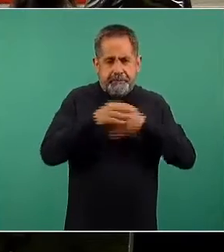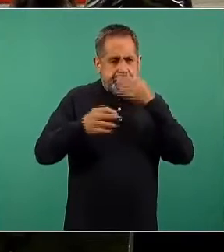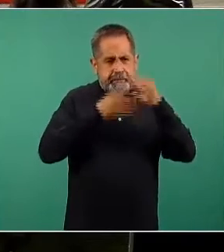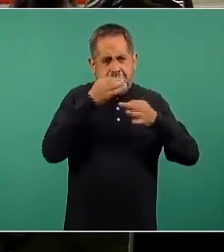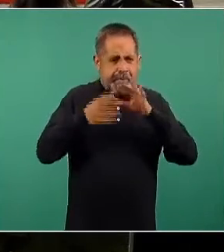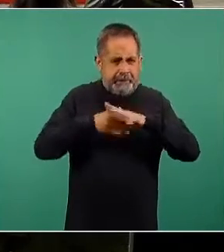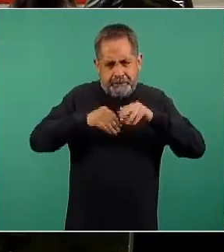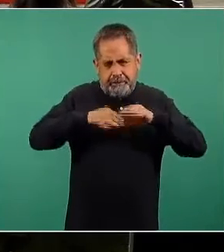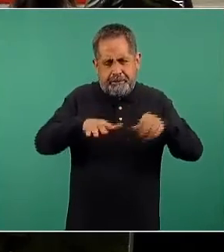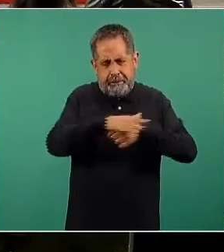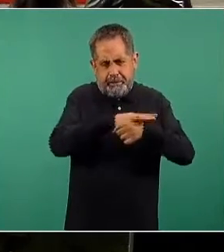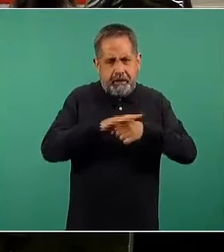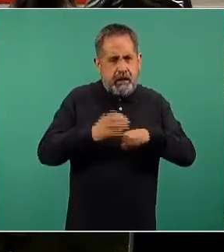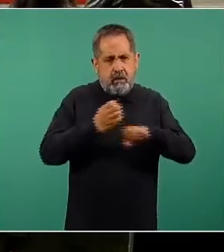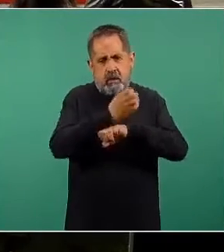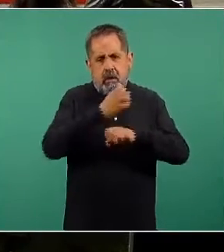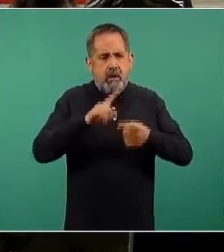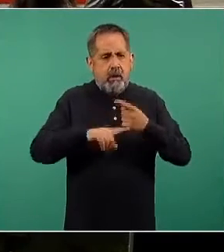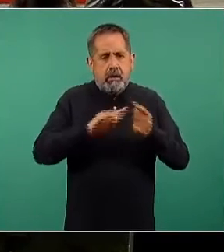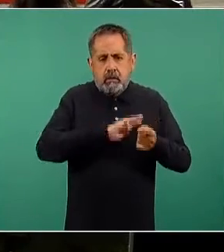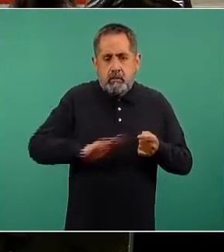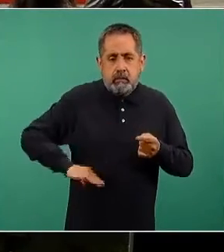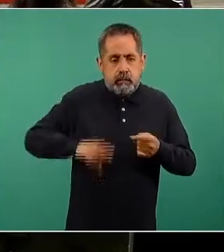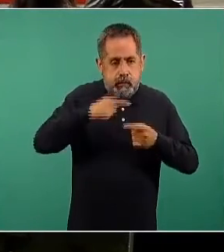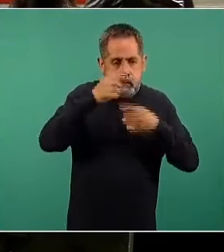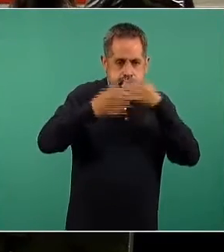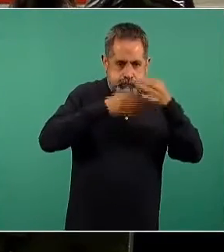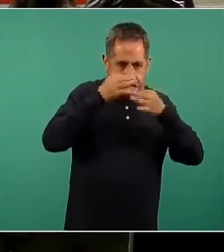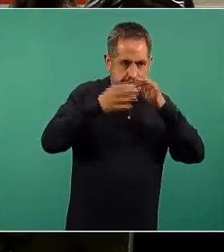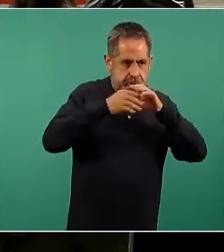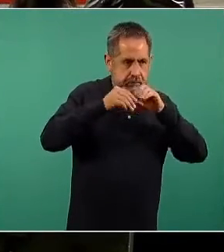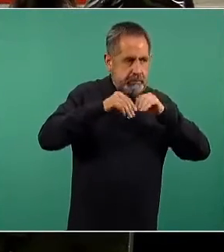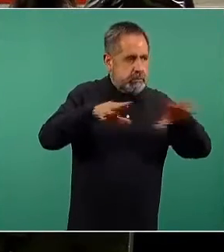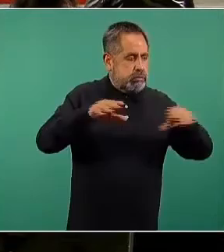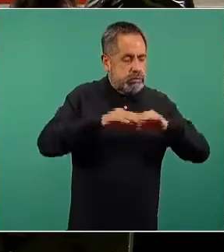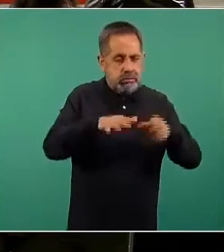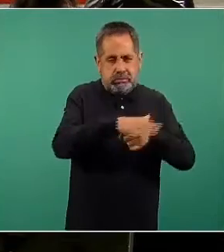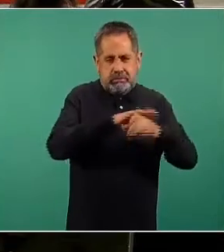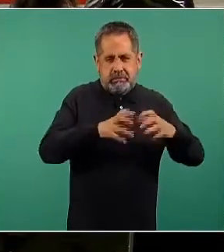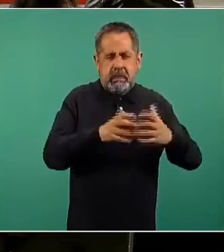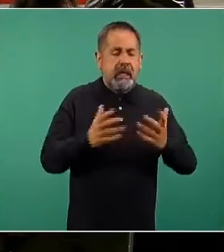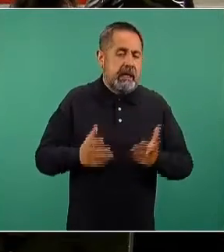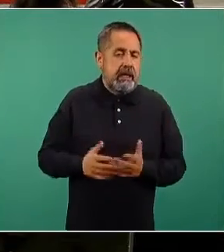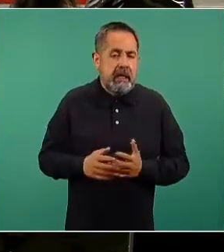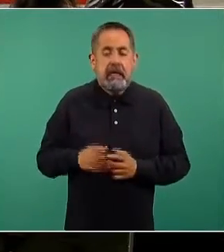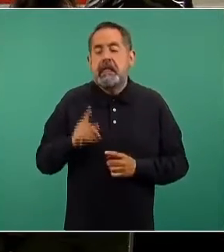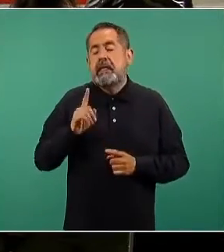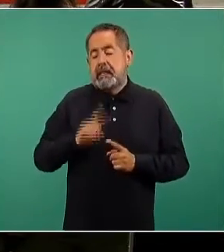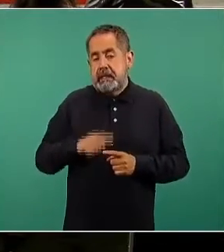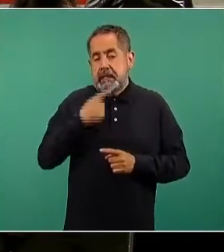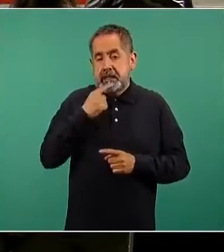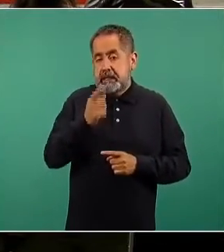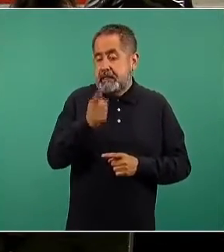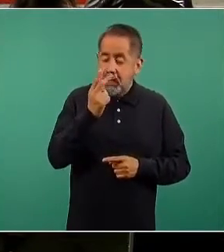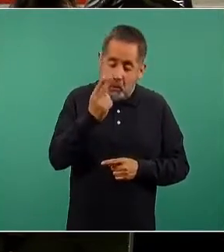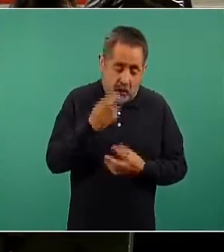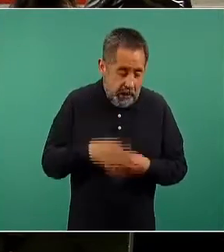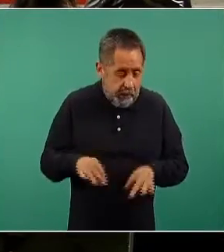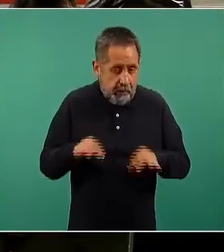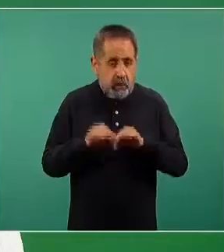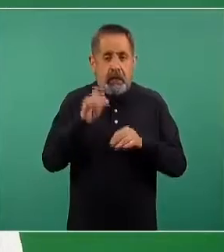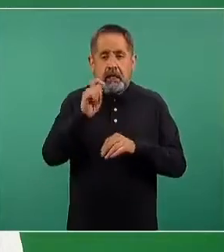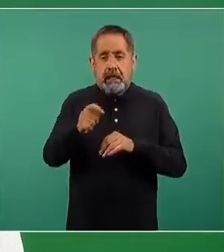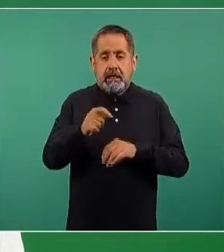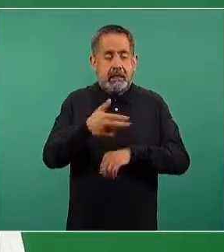información a nivel del estado, nivel de los municipios y, desde luego, a nivel de las localidades. En esto, enfatizamos, es muy importante